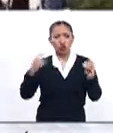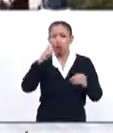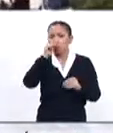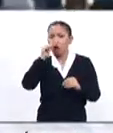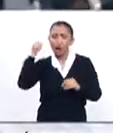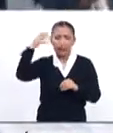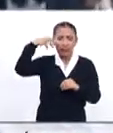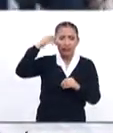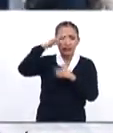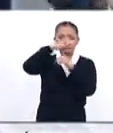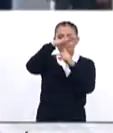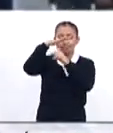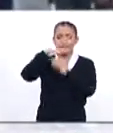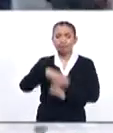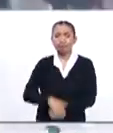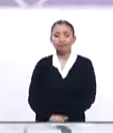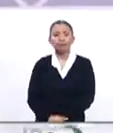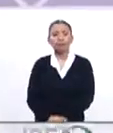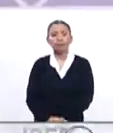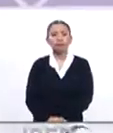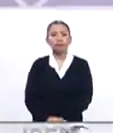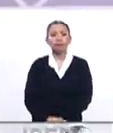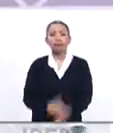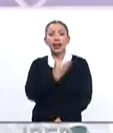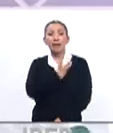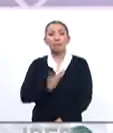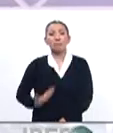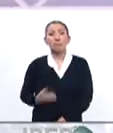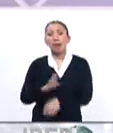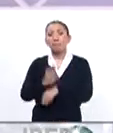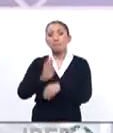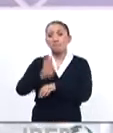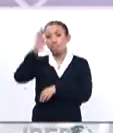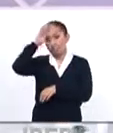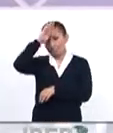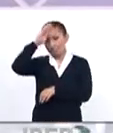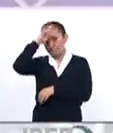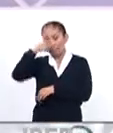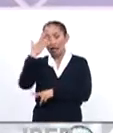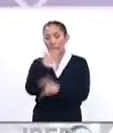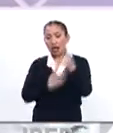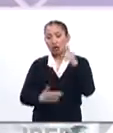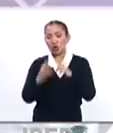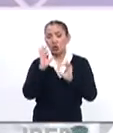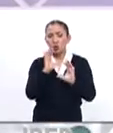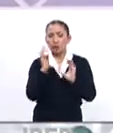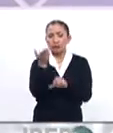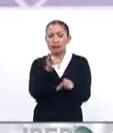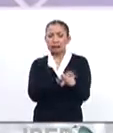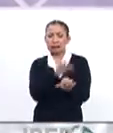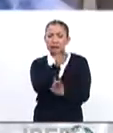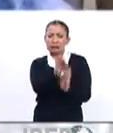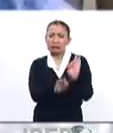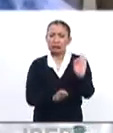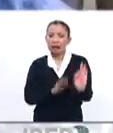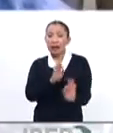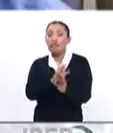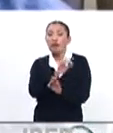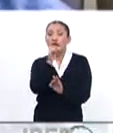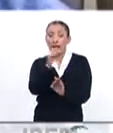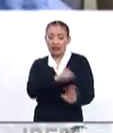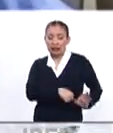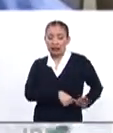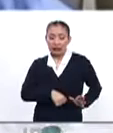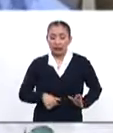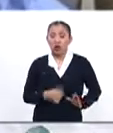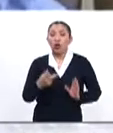patrullas y helicópteros. El presidente de Brasil, Jair Bolsonaro, regresó a cuidados semi-intensivos luego de una